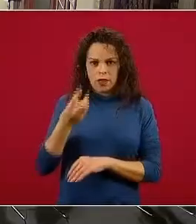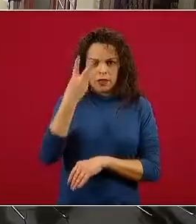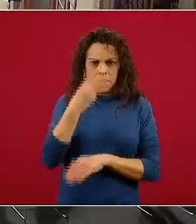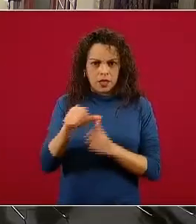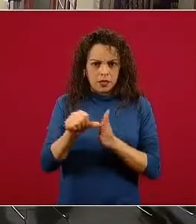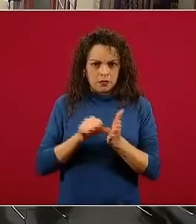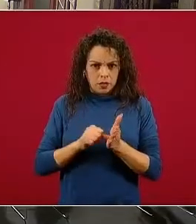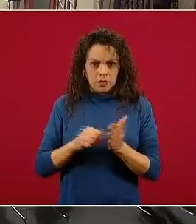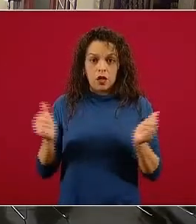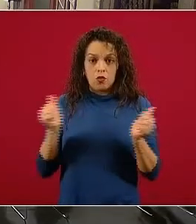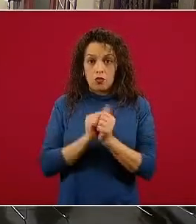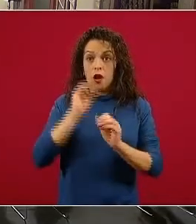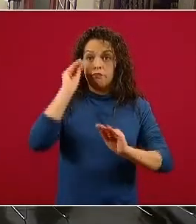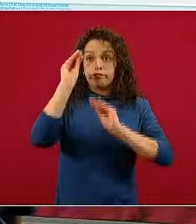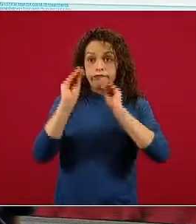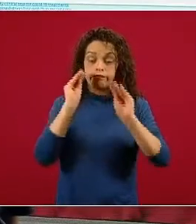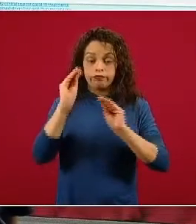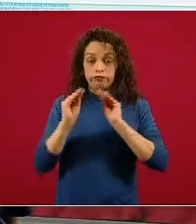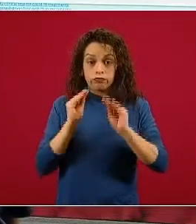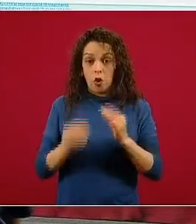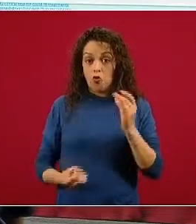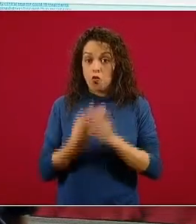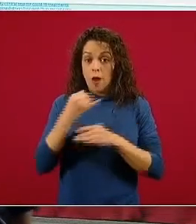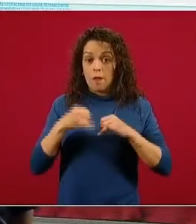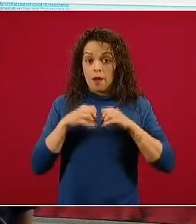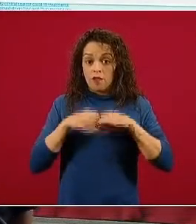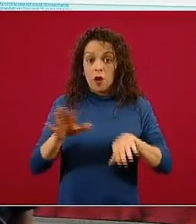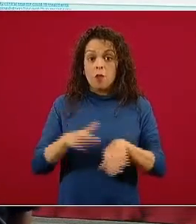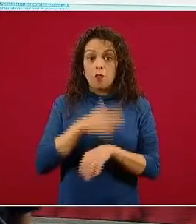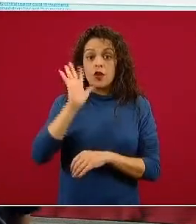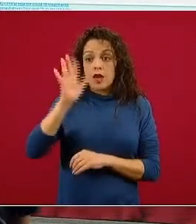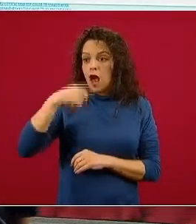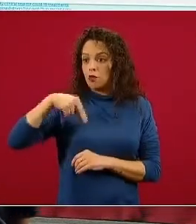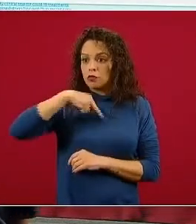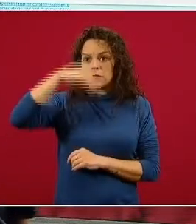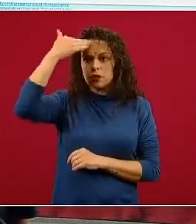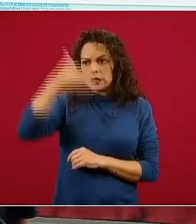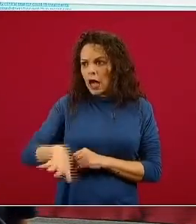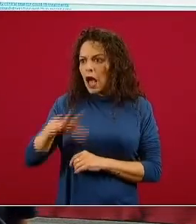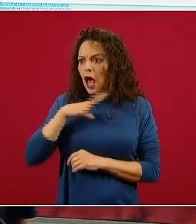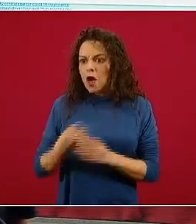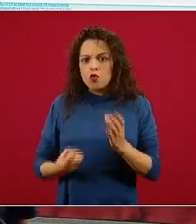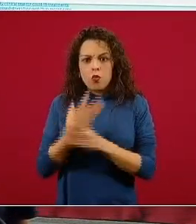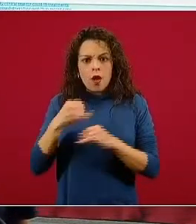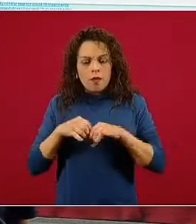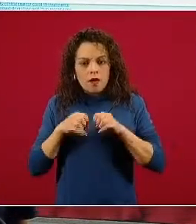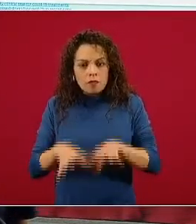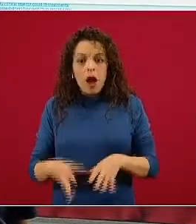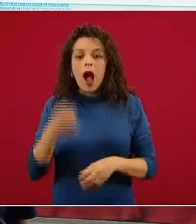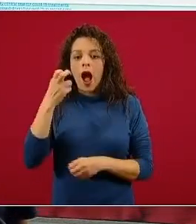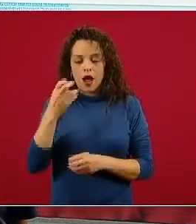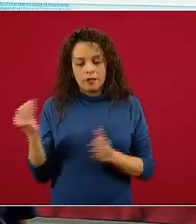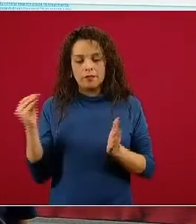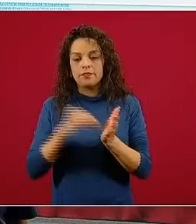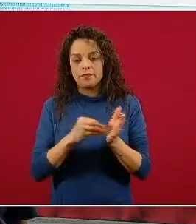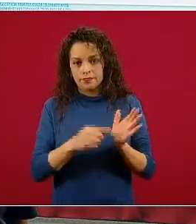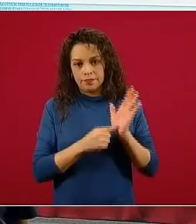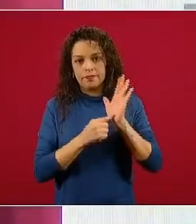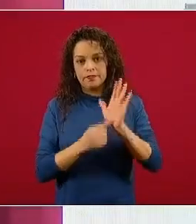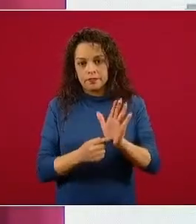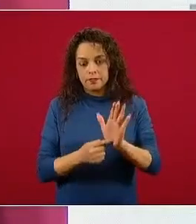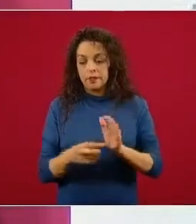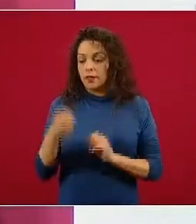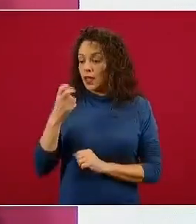en cuanto supimos que había evidencia de esto. El ensayo Solidaridad también deja en claro la